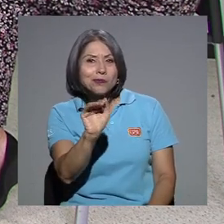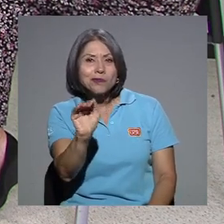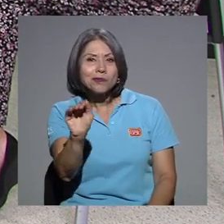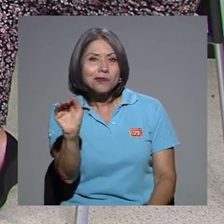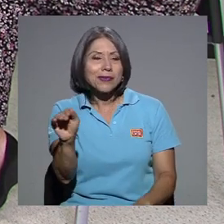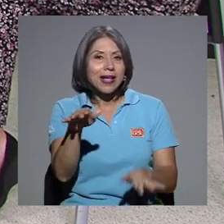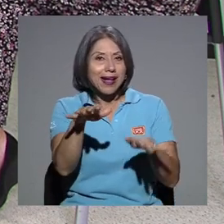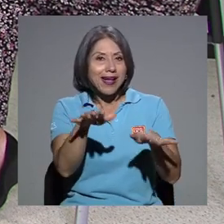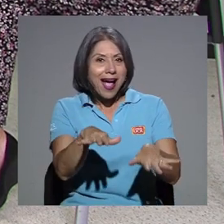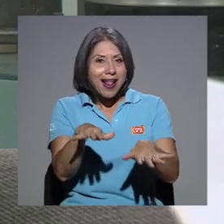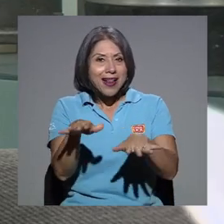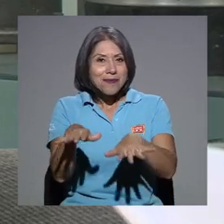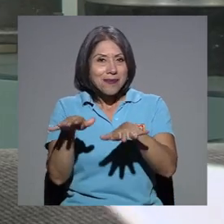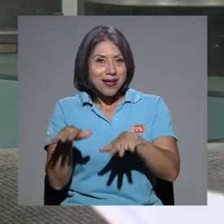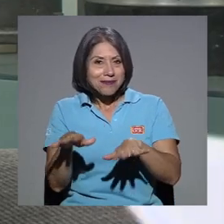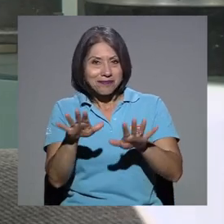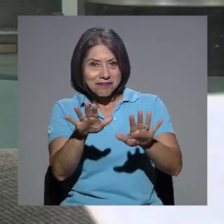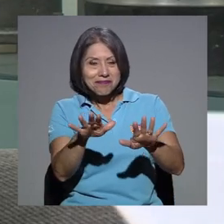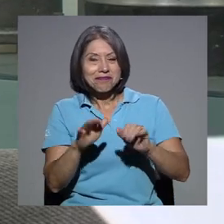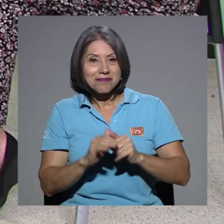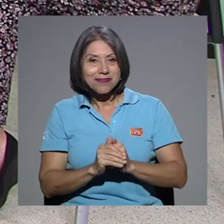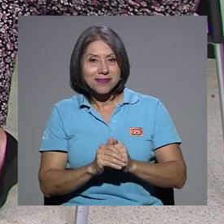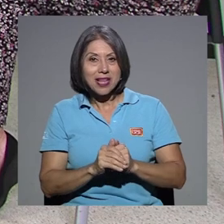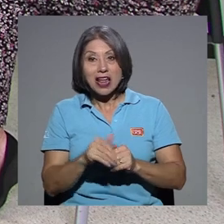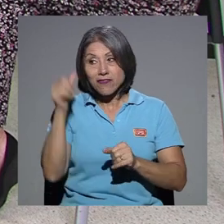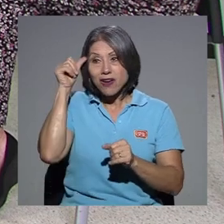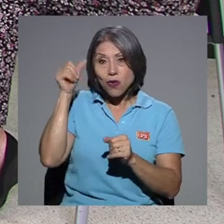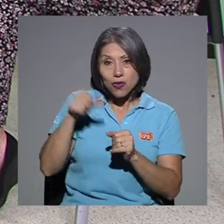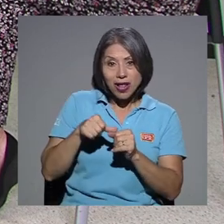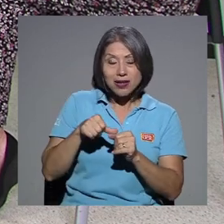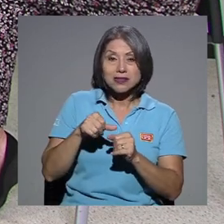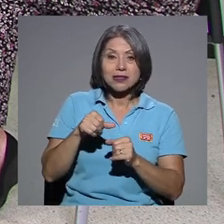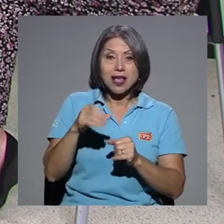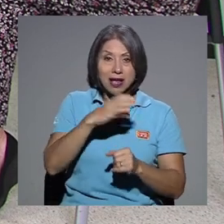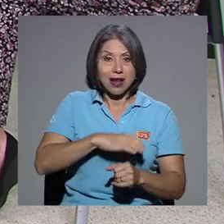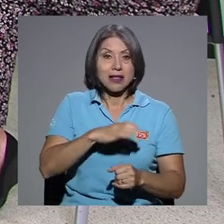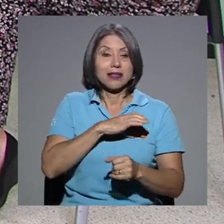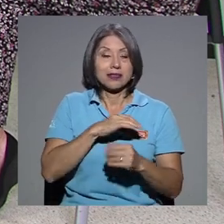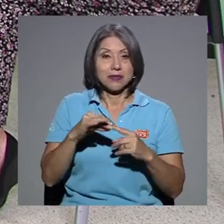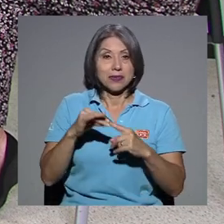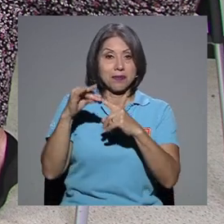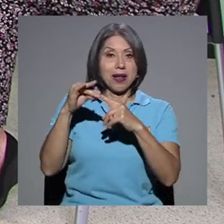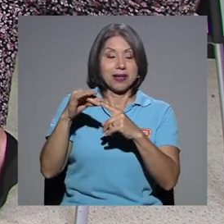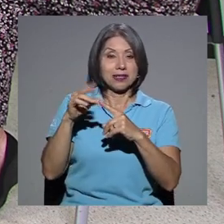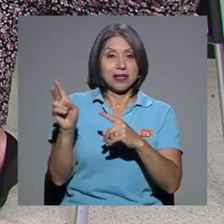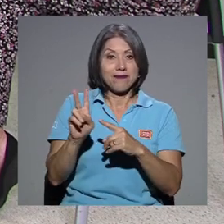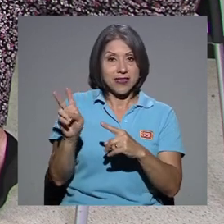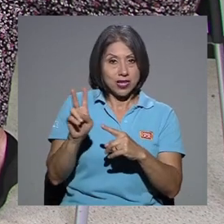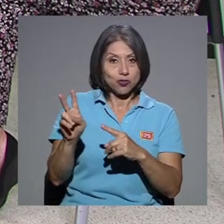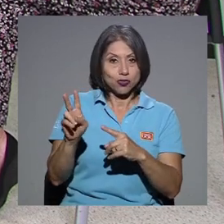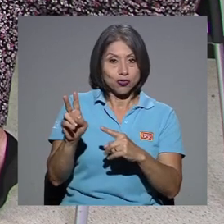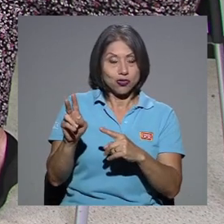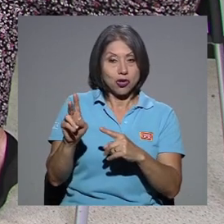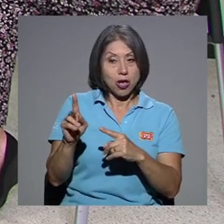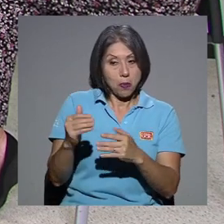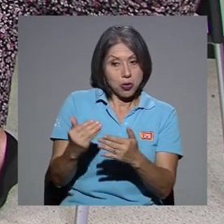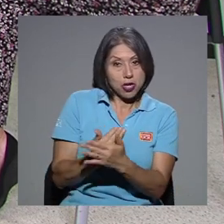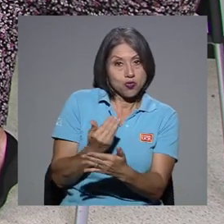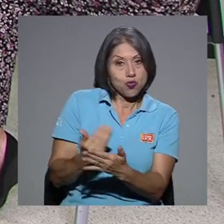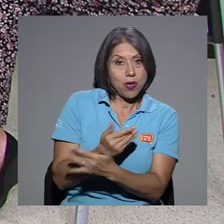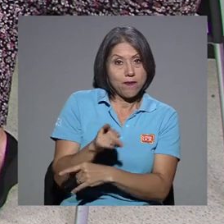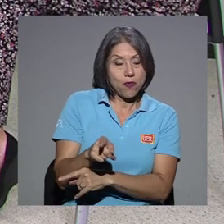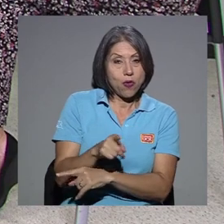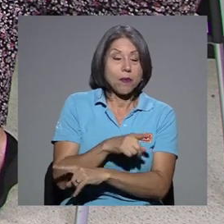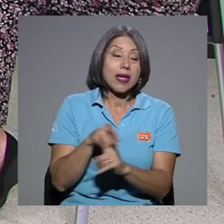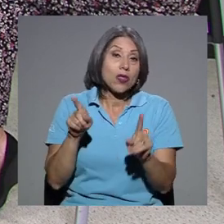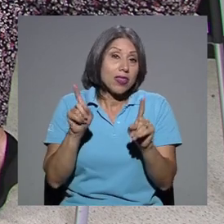calma, ¿verdad? A las personas recordarles de estas características principales del virus, por lo nuevo que es, pero que hay